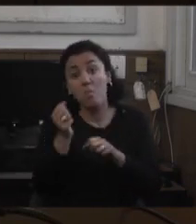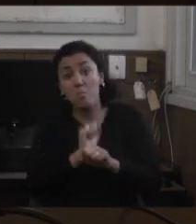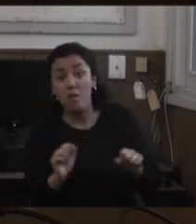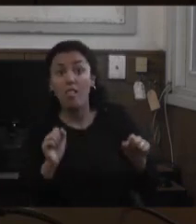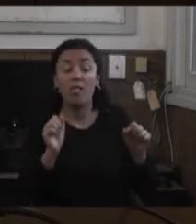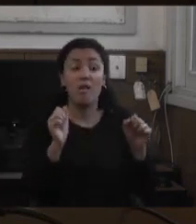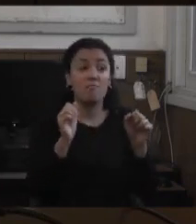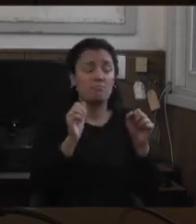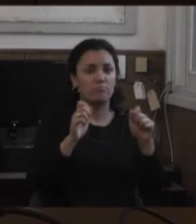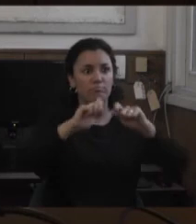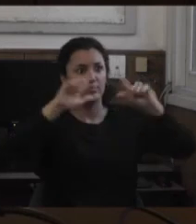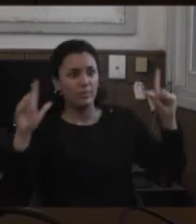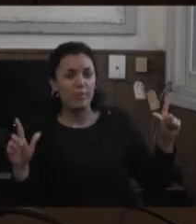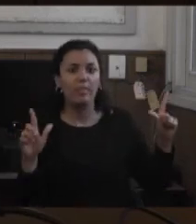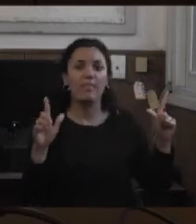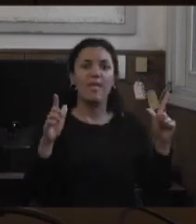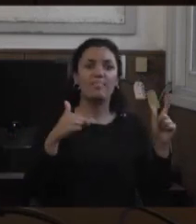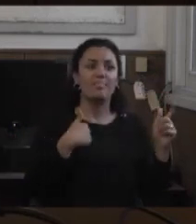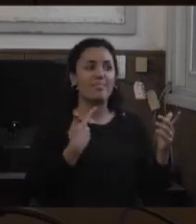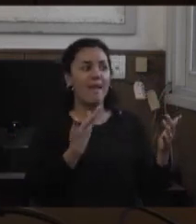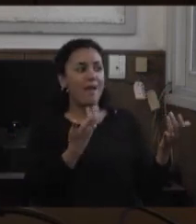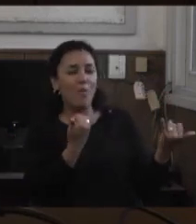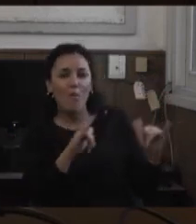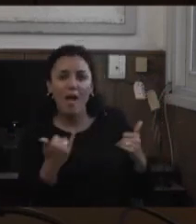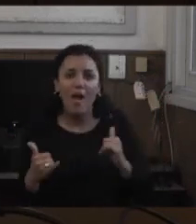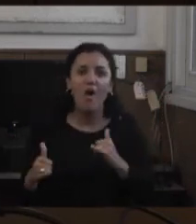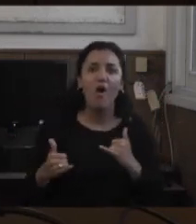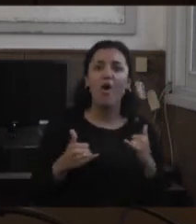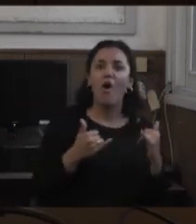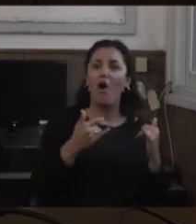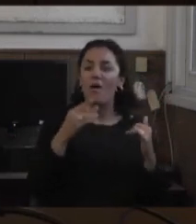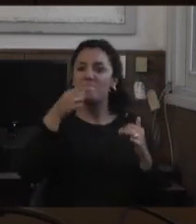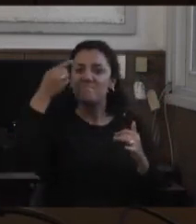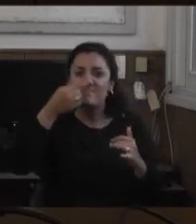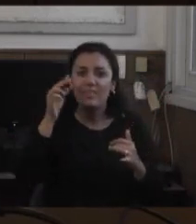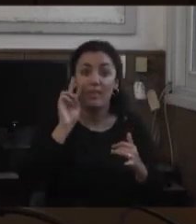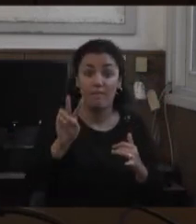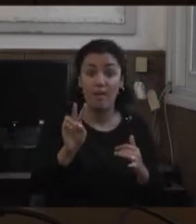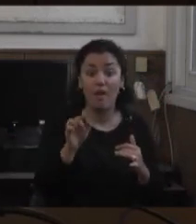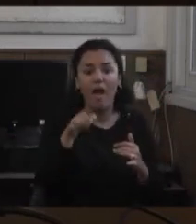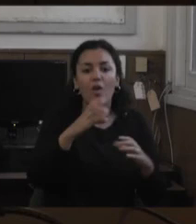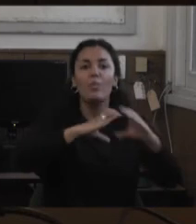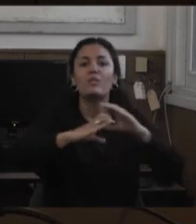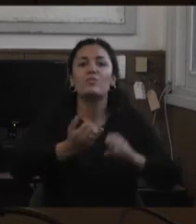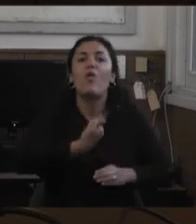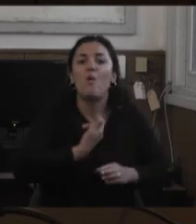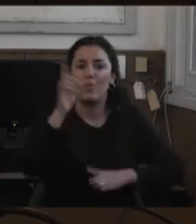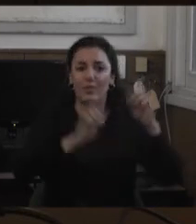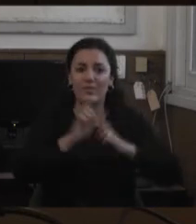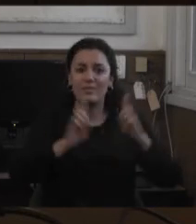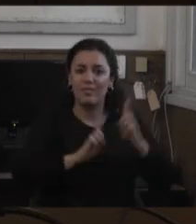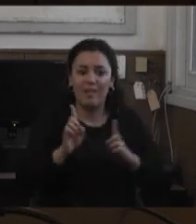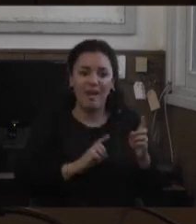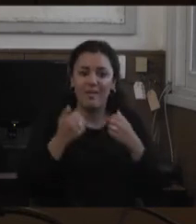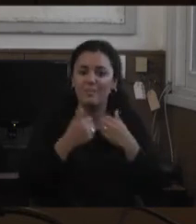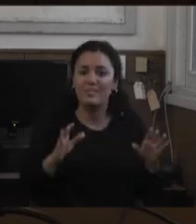juego desde lo seductor de lo nuevo a ver pero empecemos a intervenir en la comunicación de la universidad para que todo lo que hagan empiece